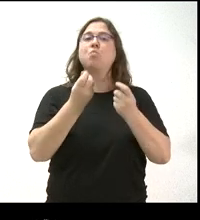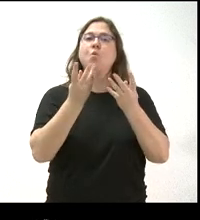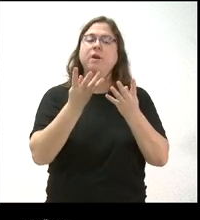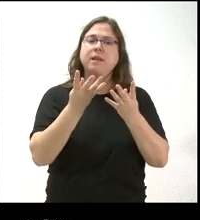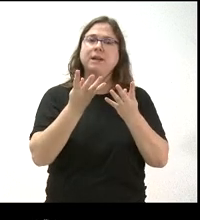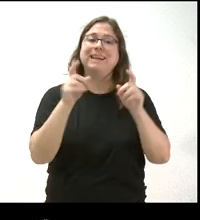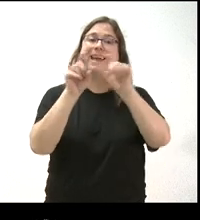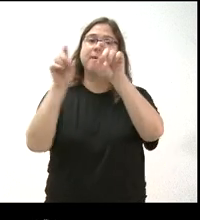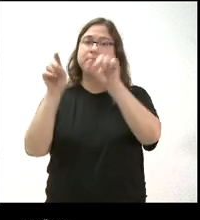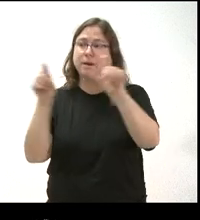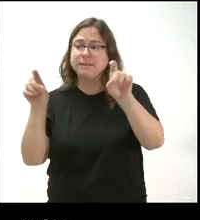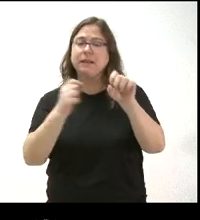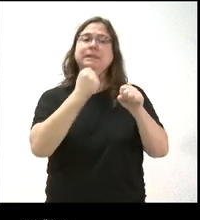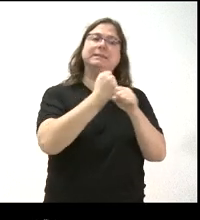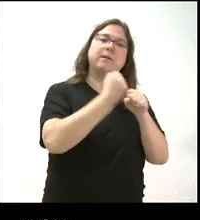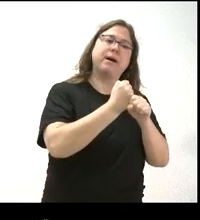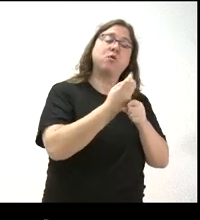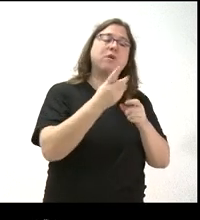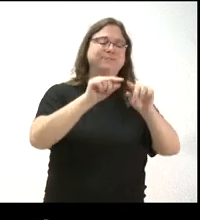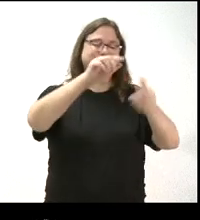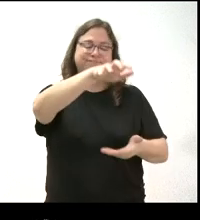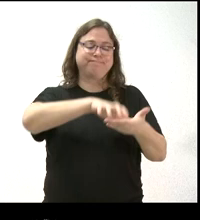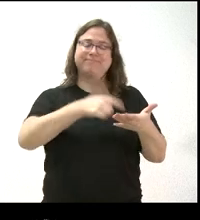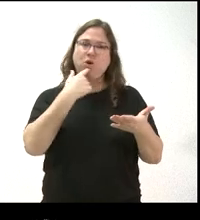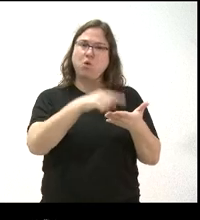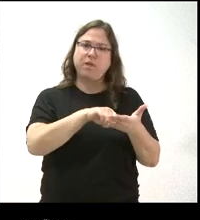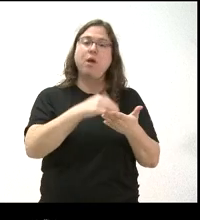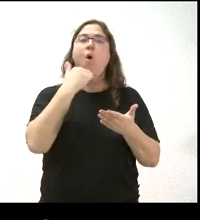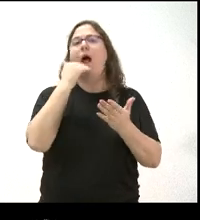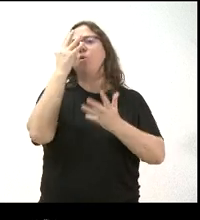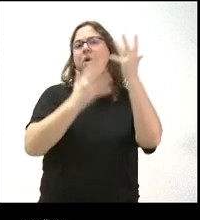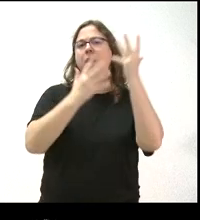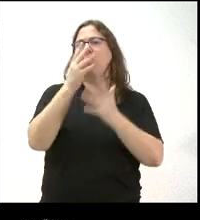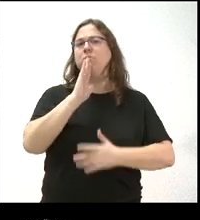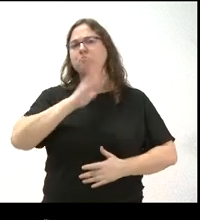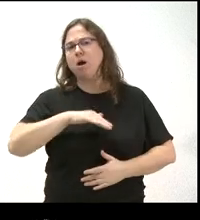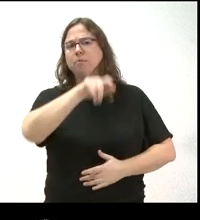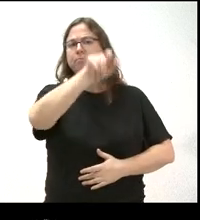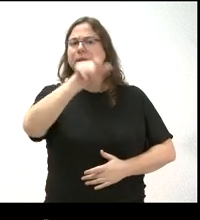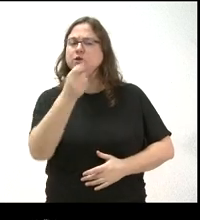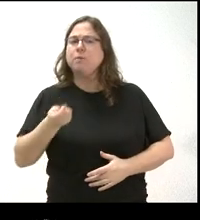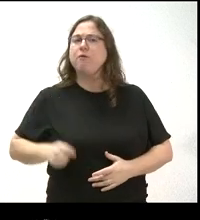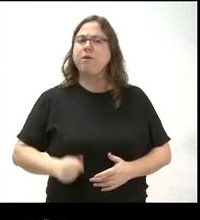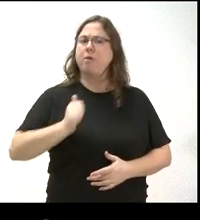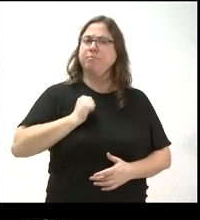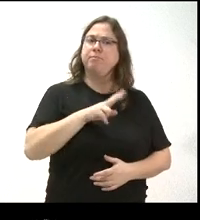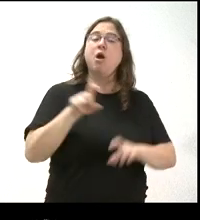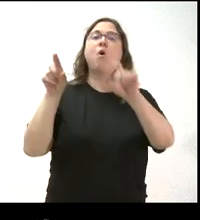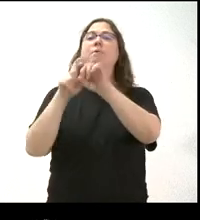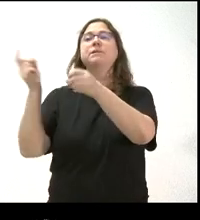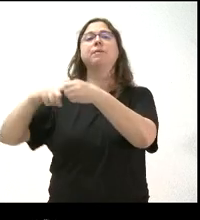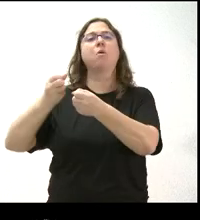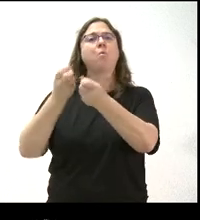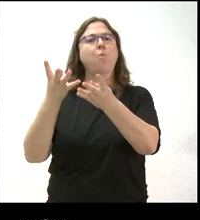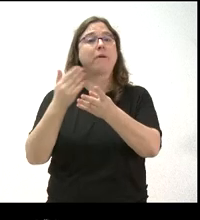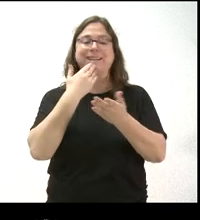empresas y de trabajadores que no vienen en la nota o si hay algún cálculo sobre el número de trabajadores que se pueden beneficiar y empresas que van a participar,